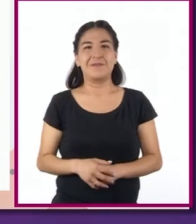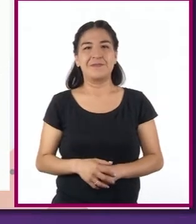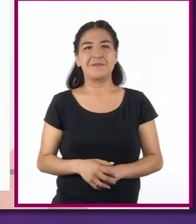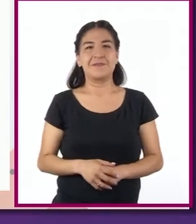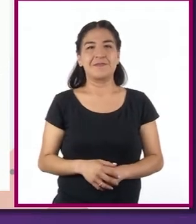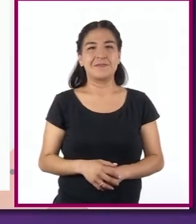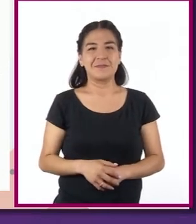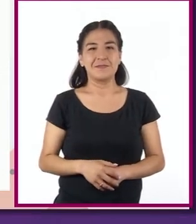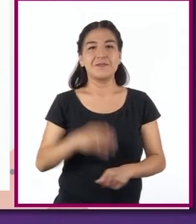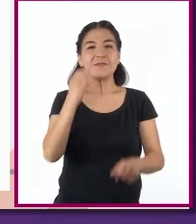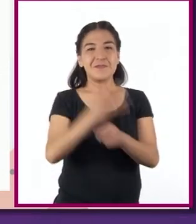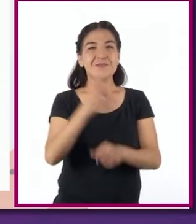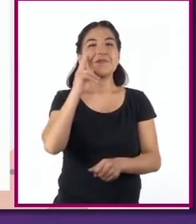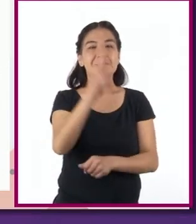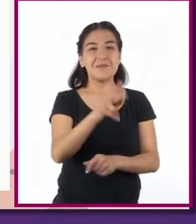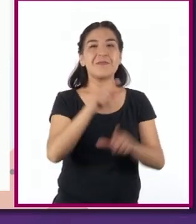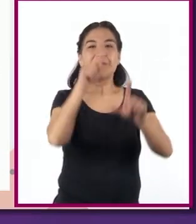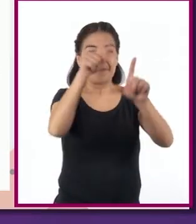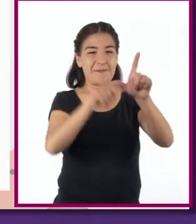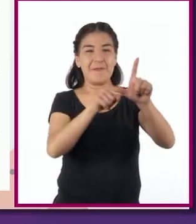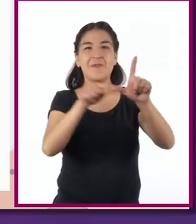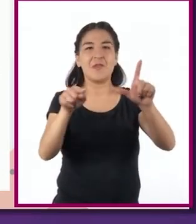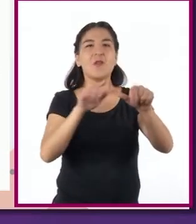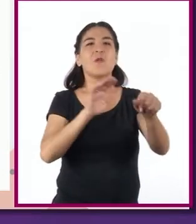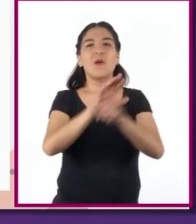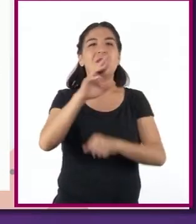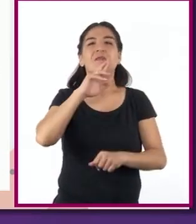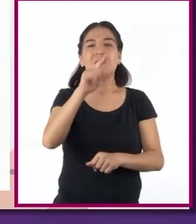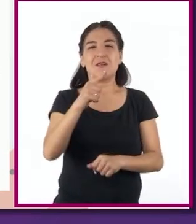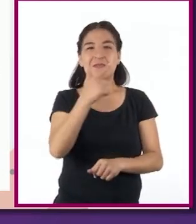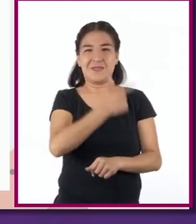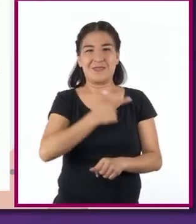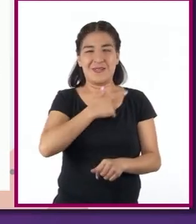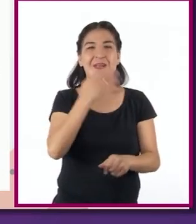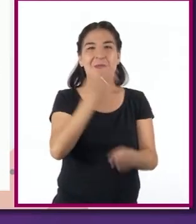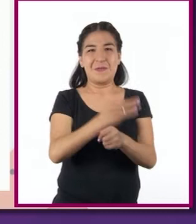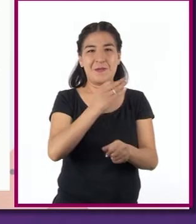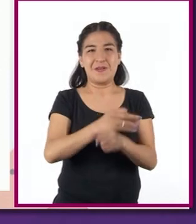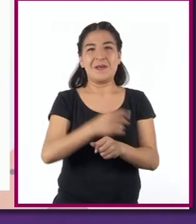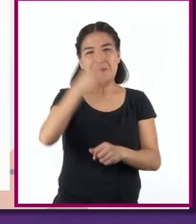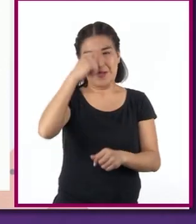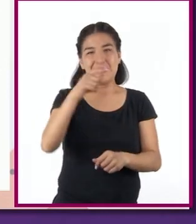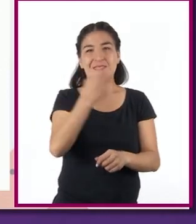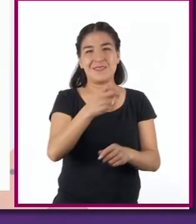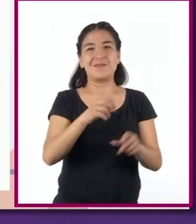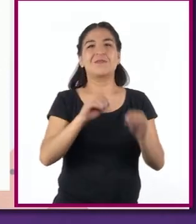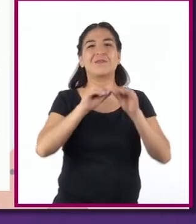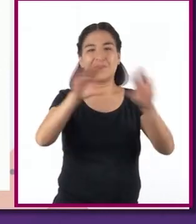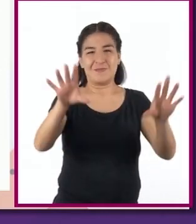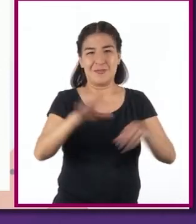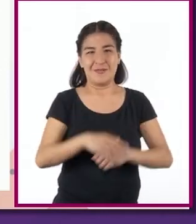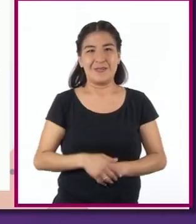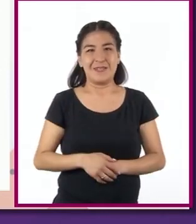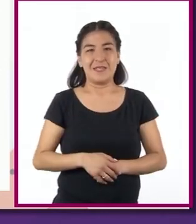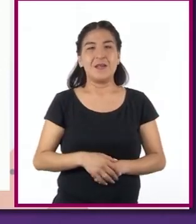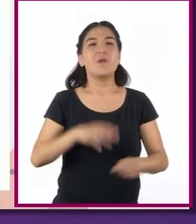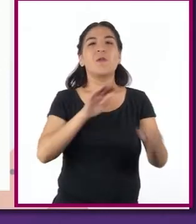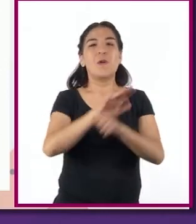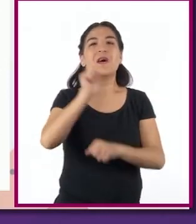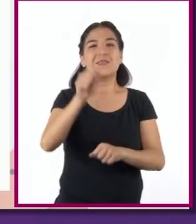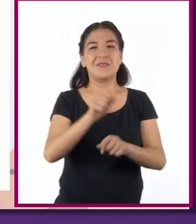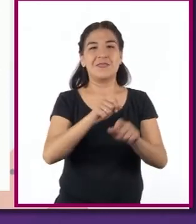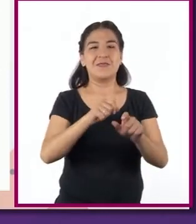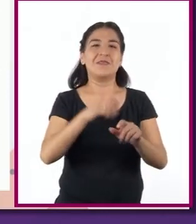Aquí observamos la preferencia de compra de un producto motivada por la publicidad y establece cuatro